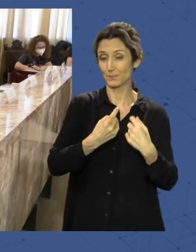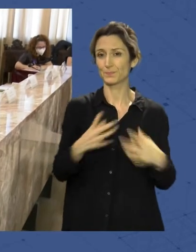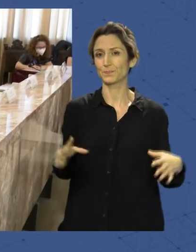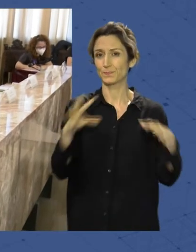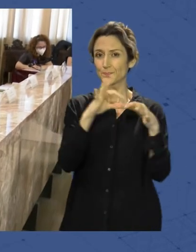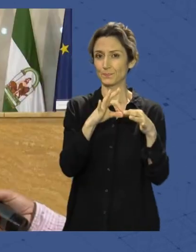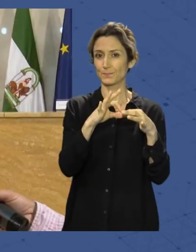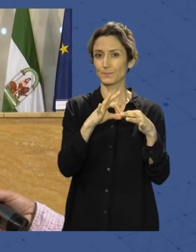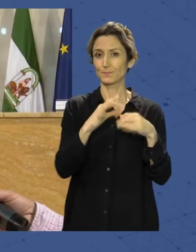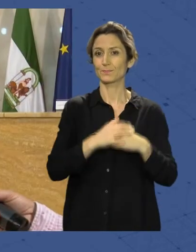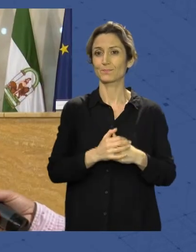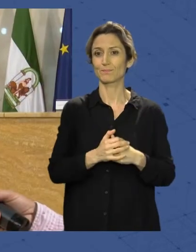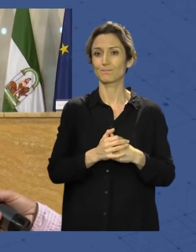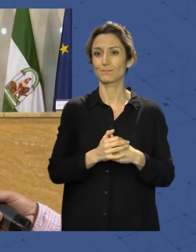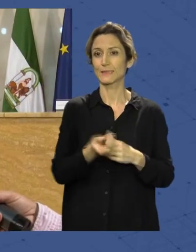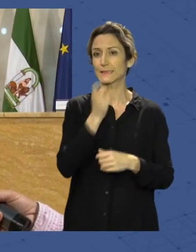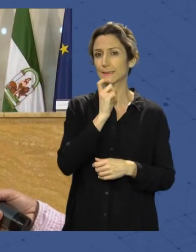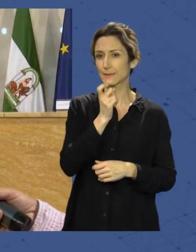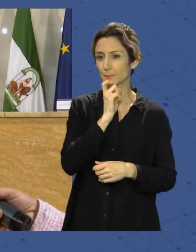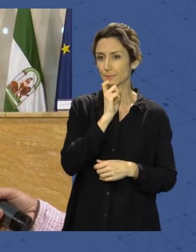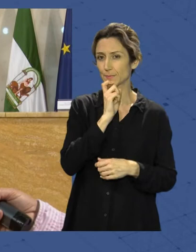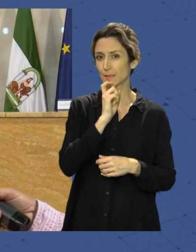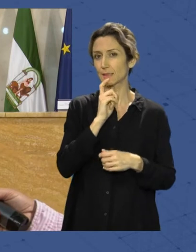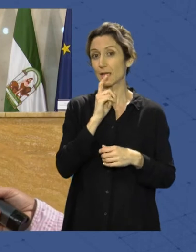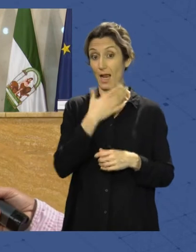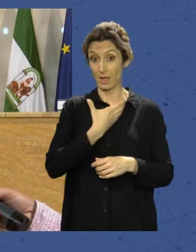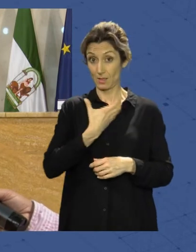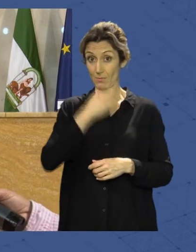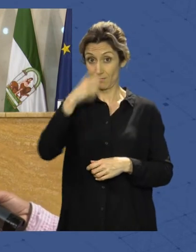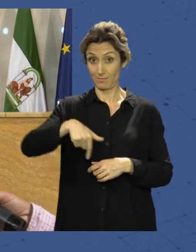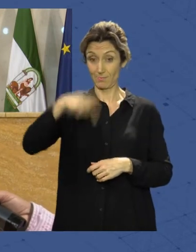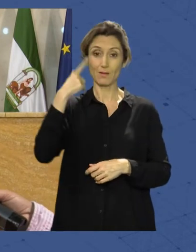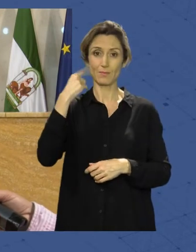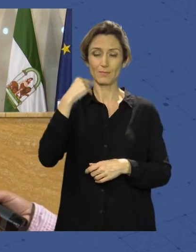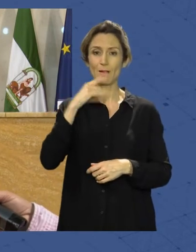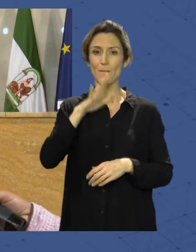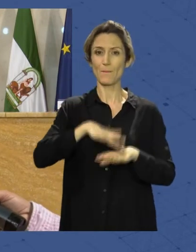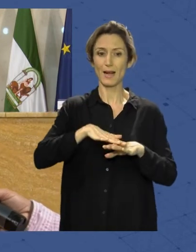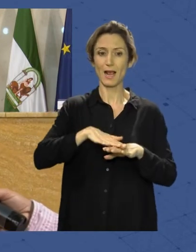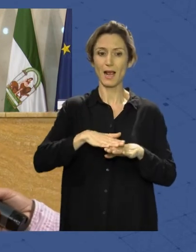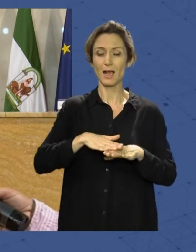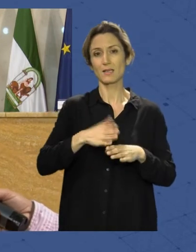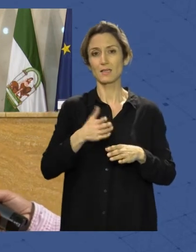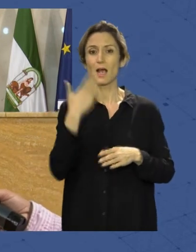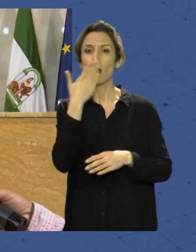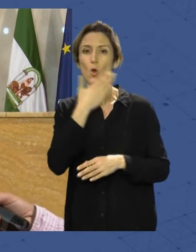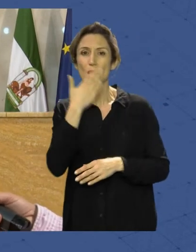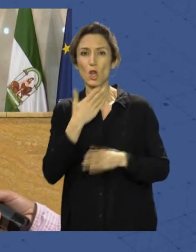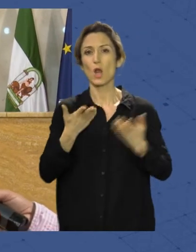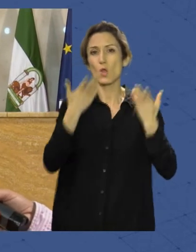cómo va a hacer el Ayuntamiento para ayudar a los colegios sobre la gotera,